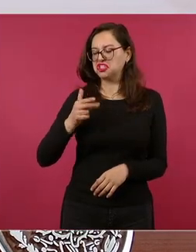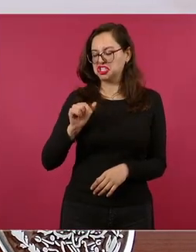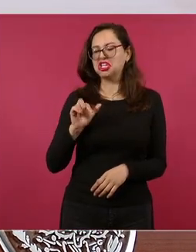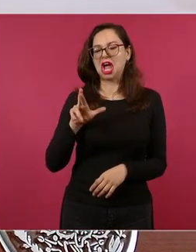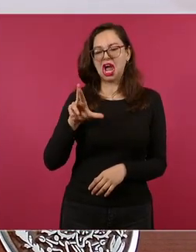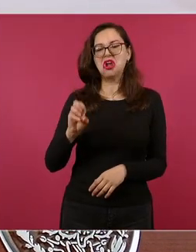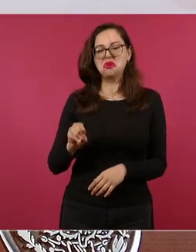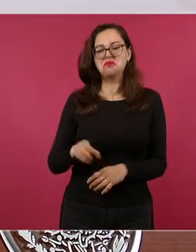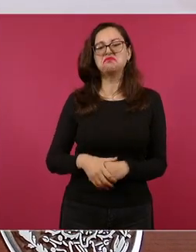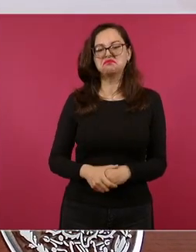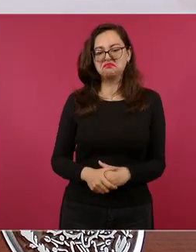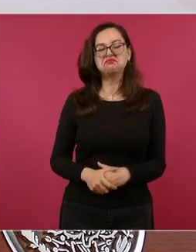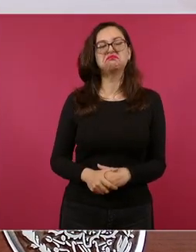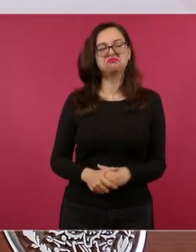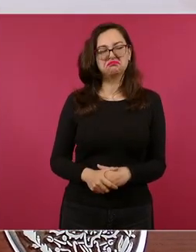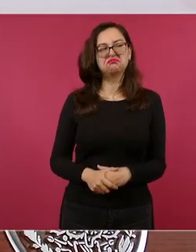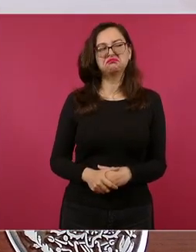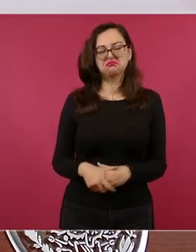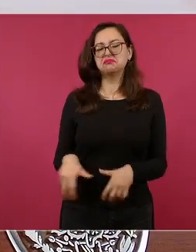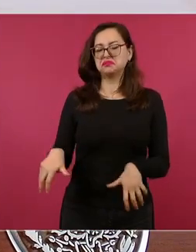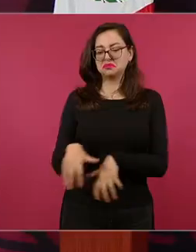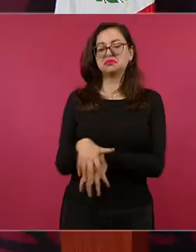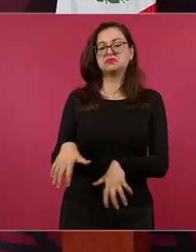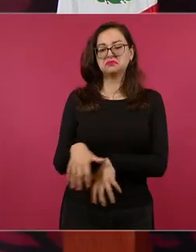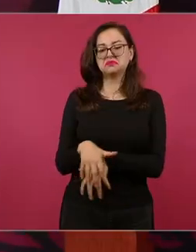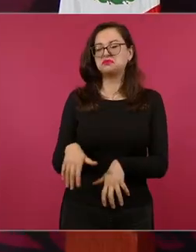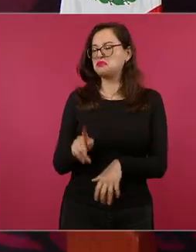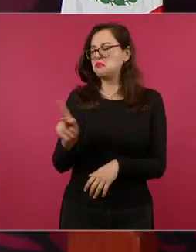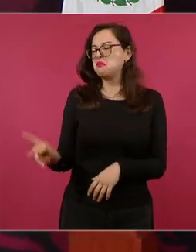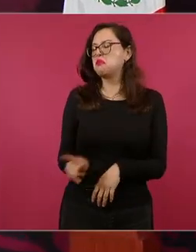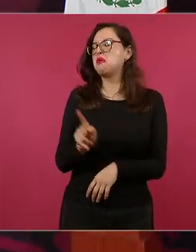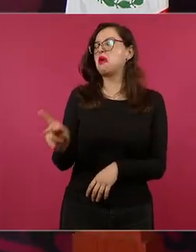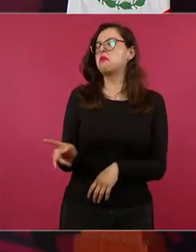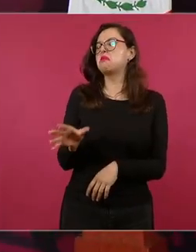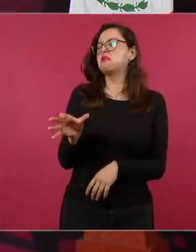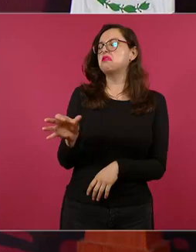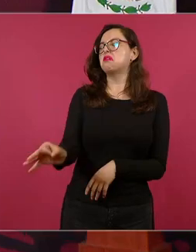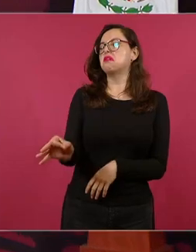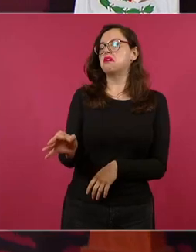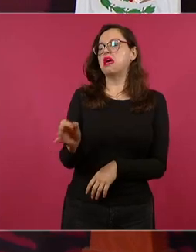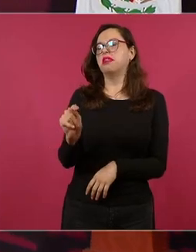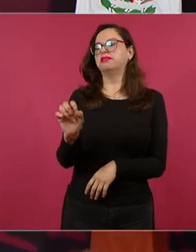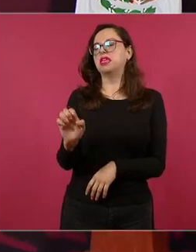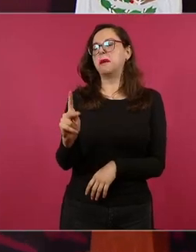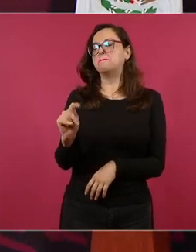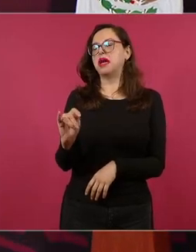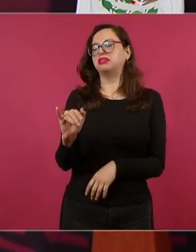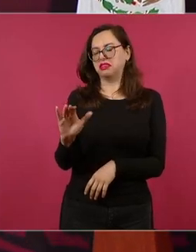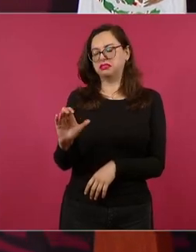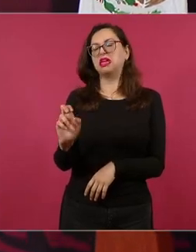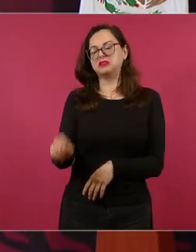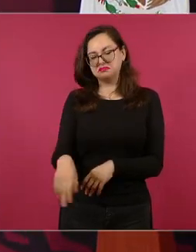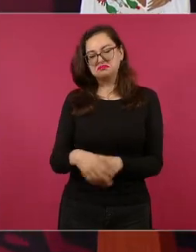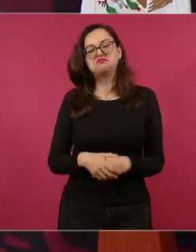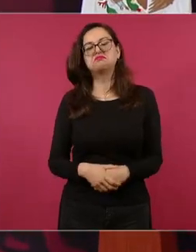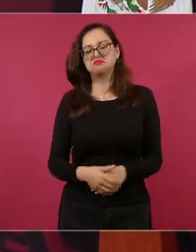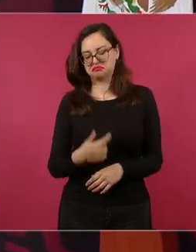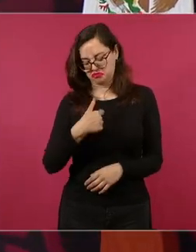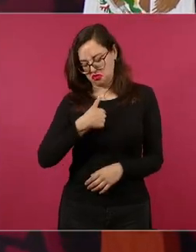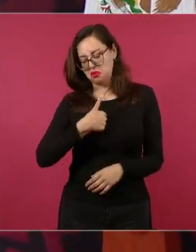este de Tepetitán Macuspada Tabasco y